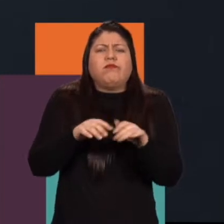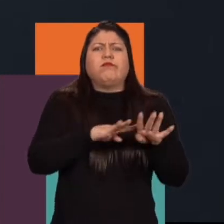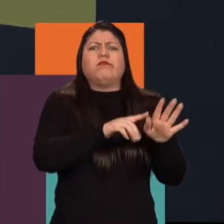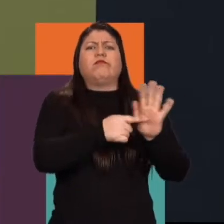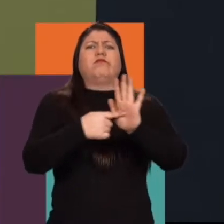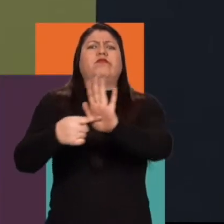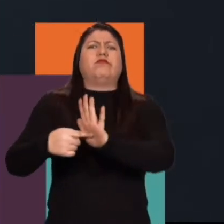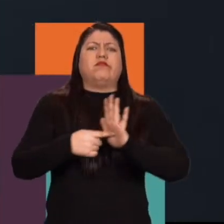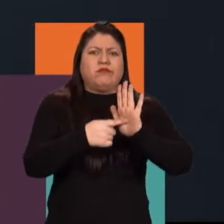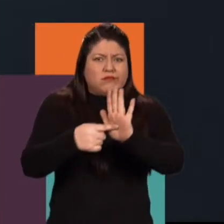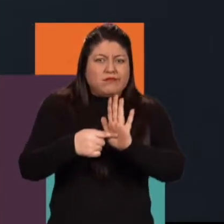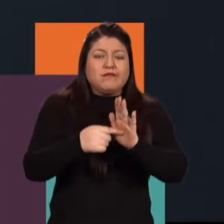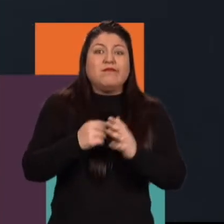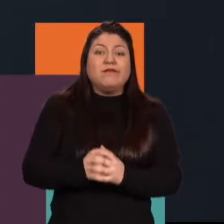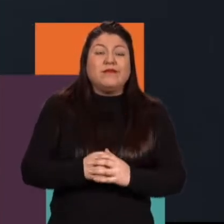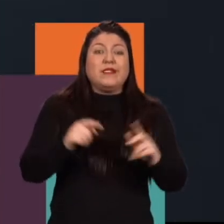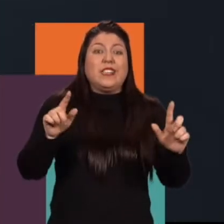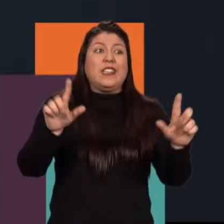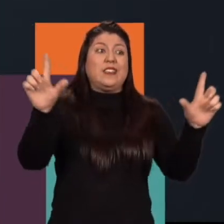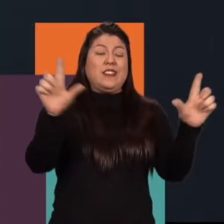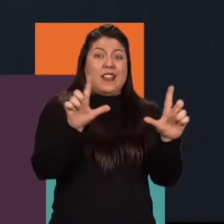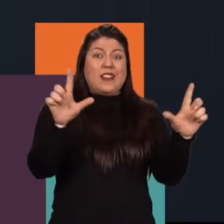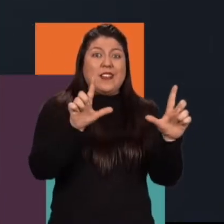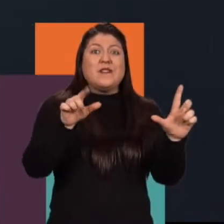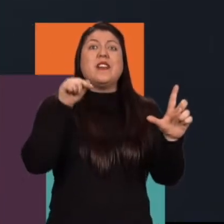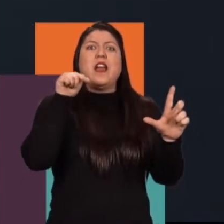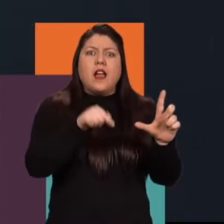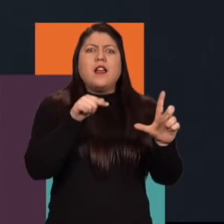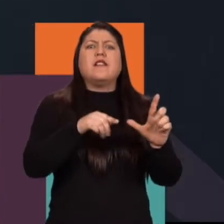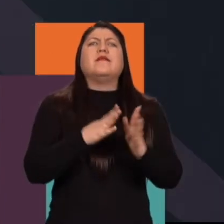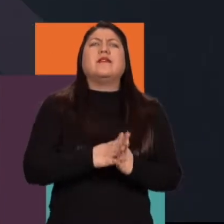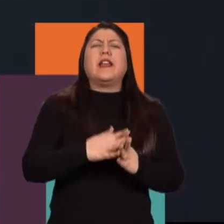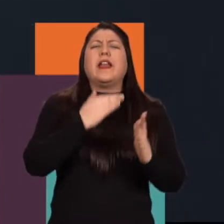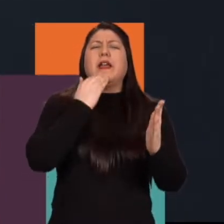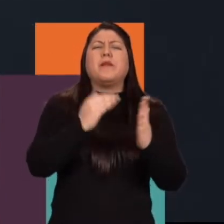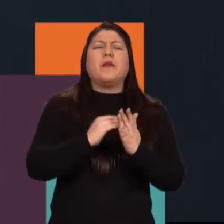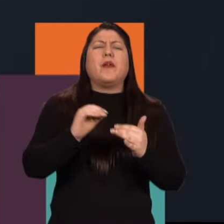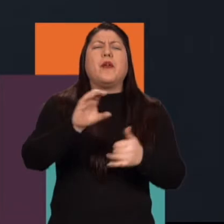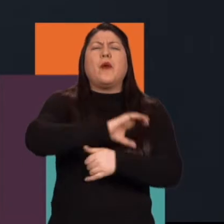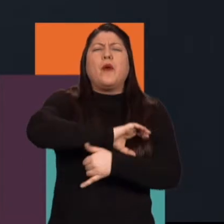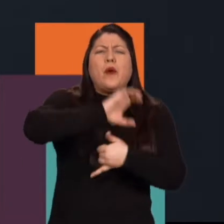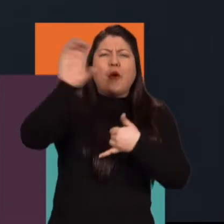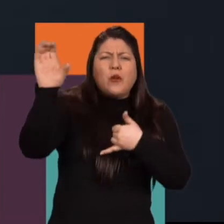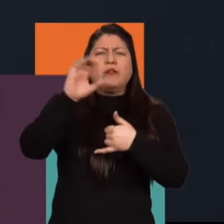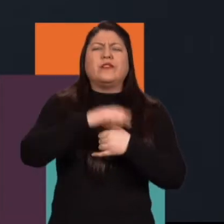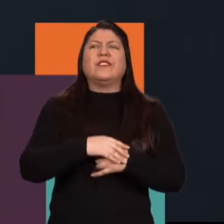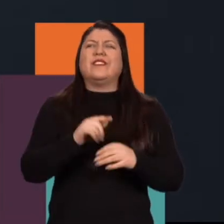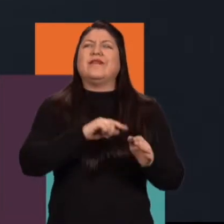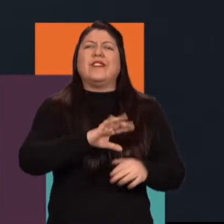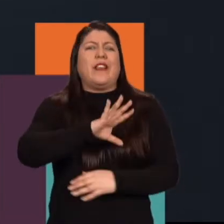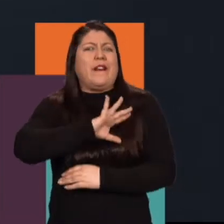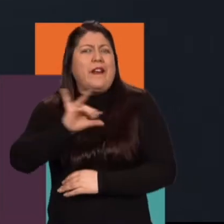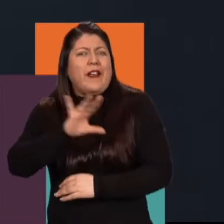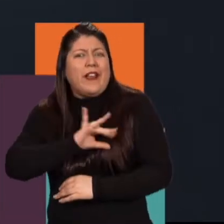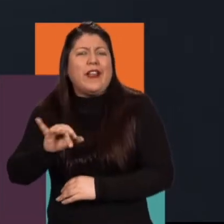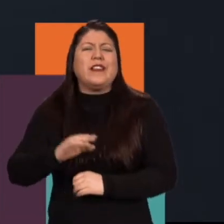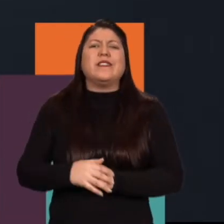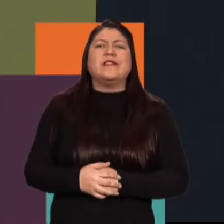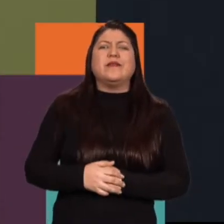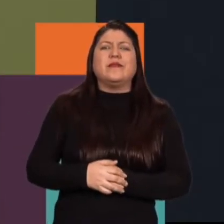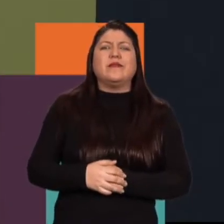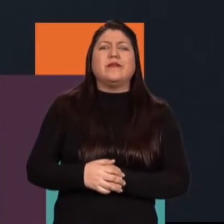esa es la gran apuesta que han hecho los canales, ¿cierto? Como estaba contando Andrés, esa historia del Caribe, como lo están haciendo los